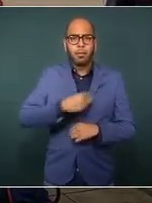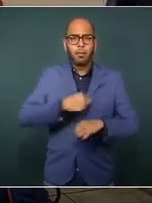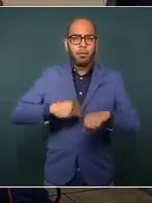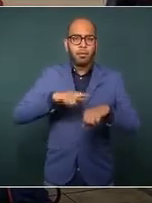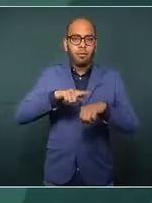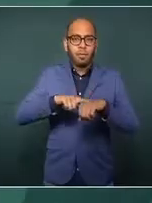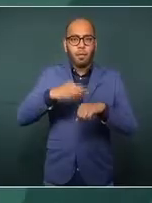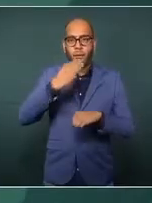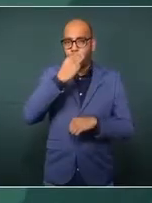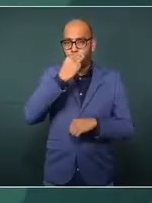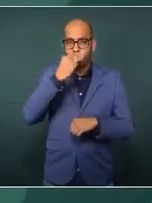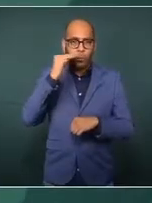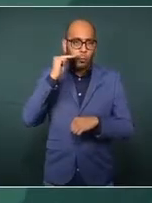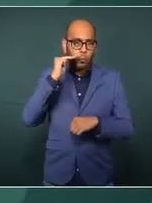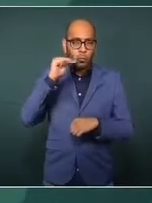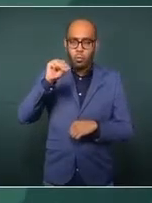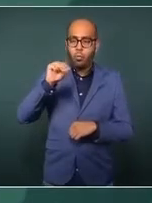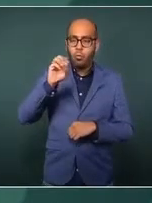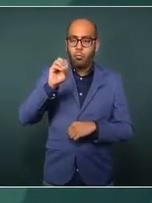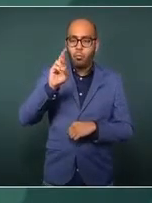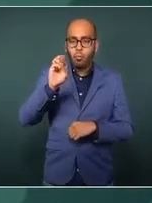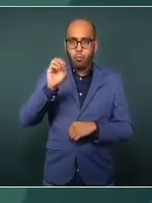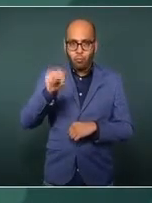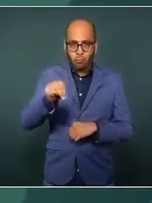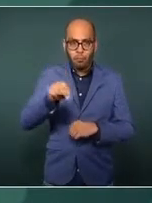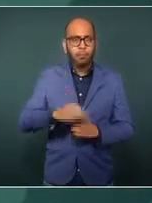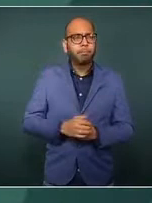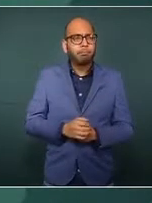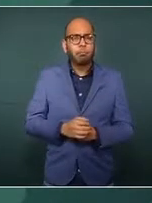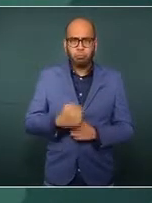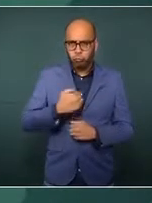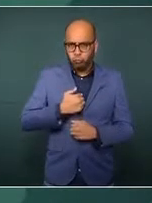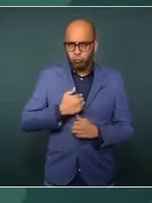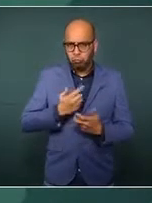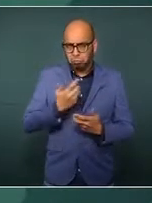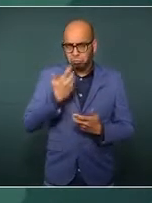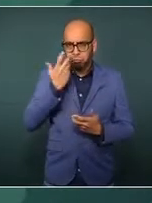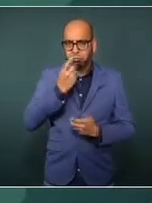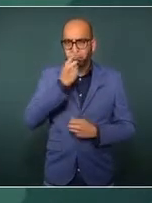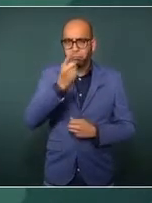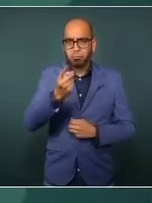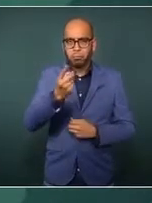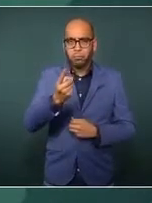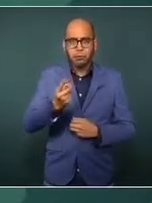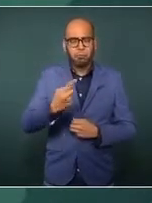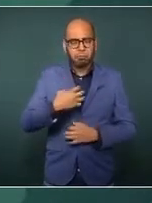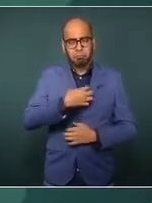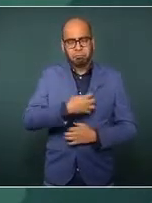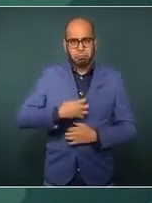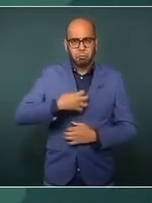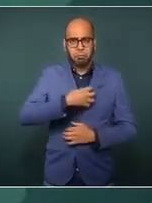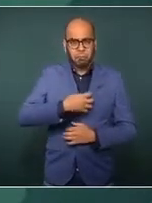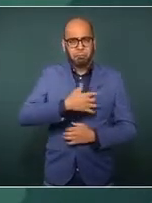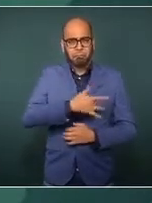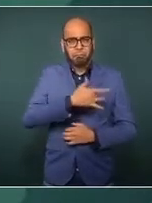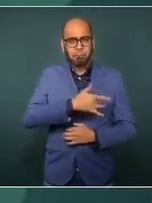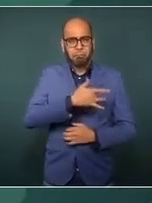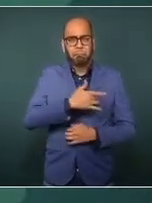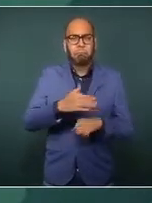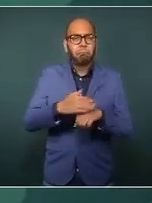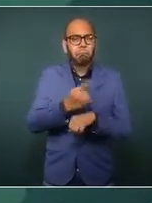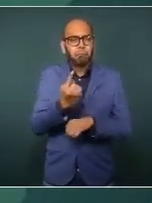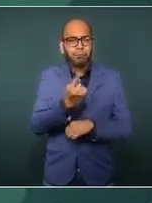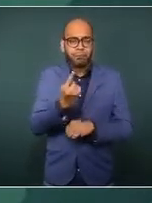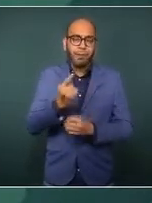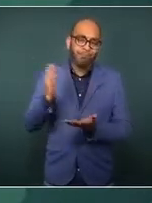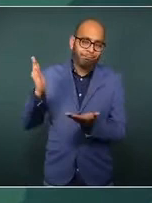Y decirles que estamos contentos de que el día de hoy se realice esta visita